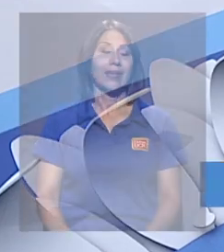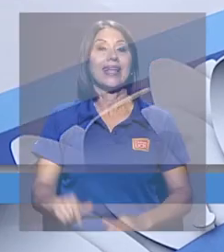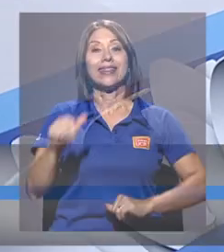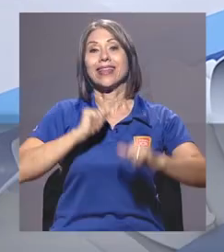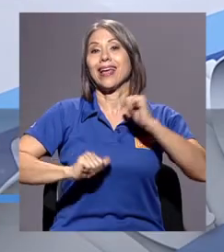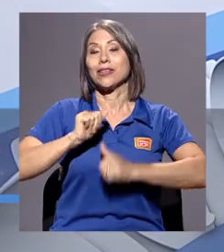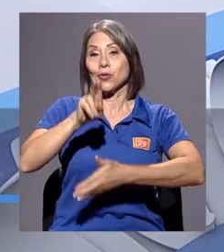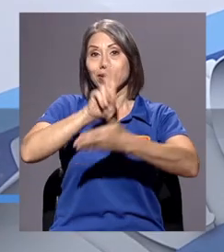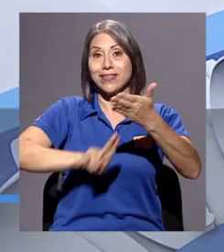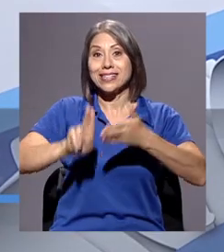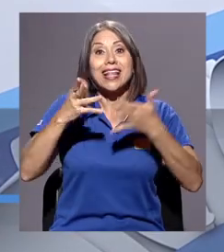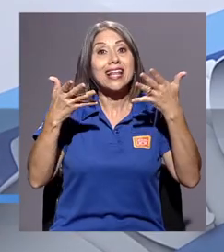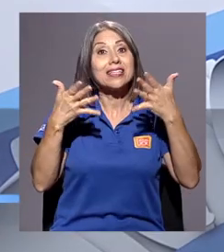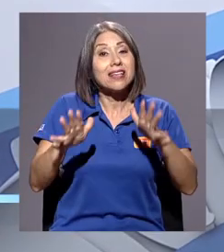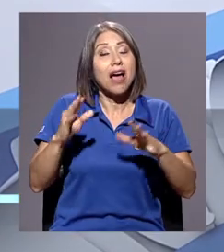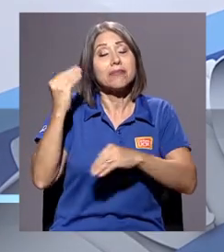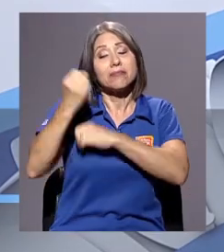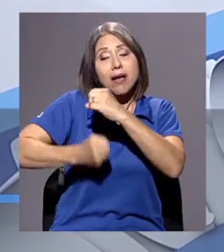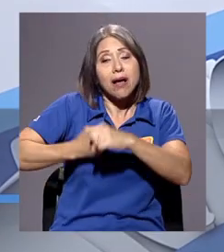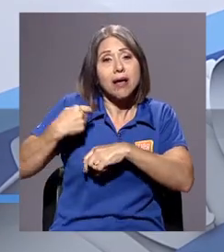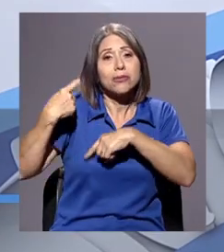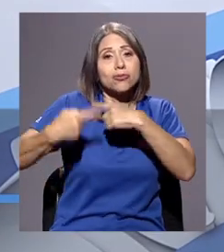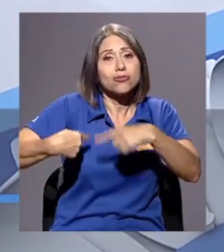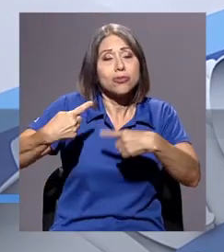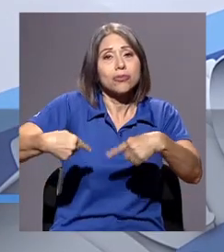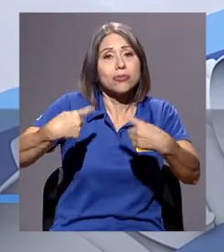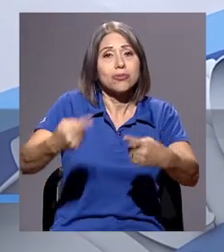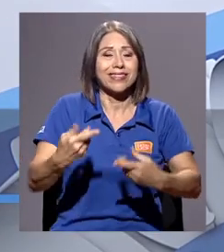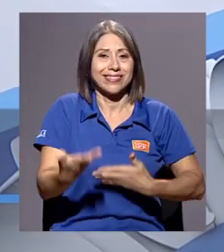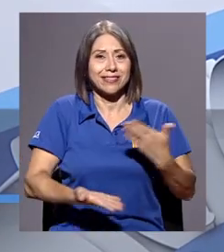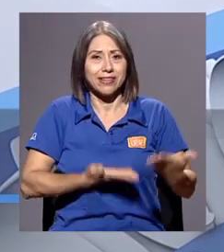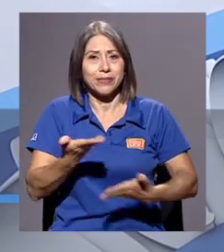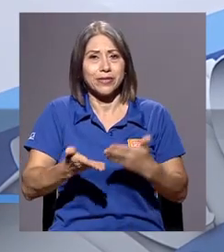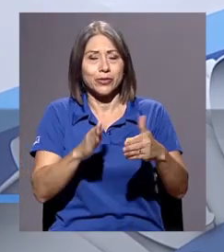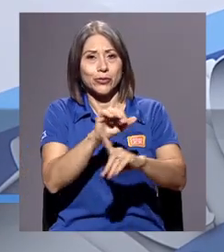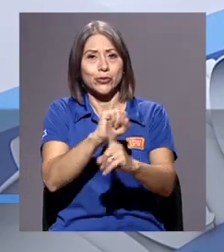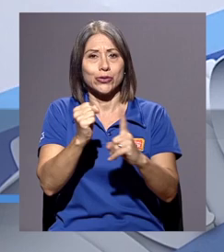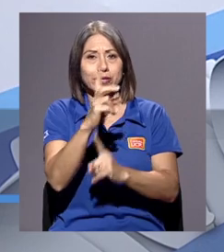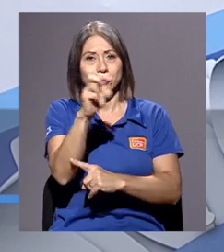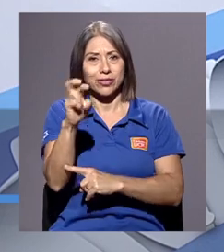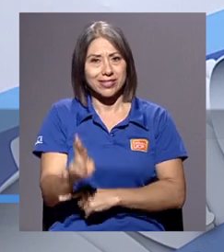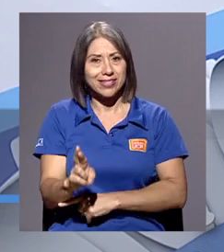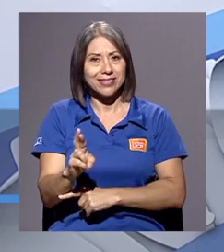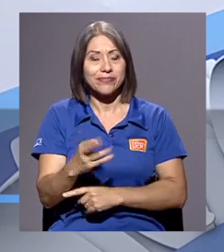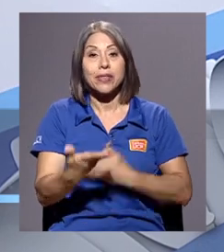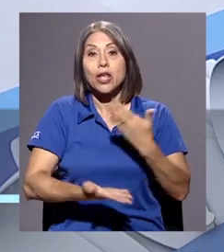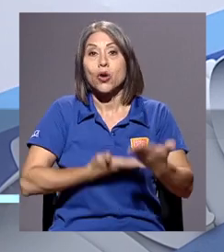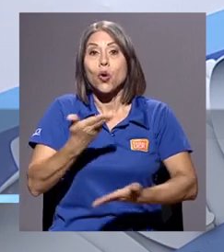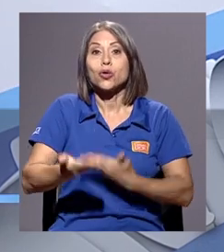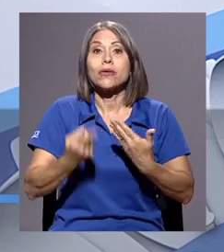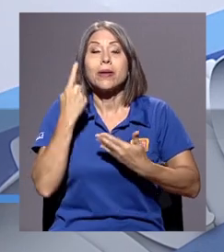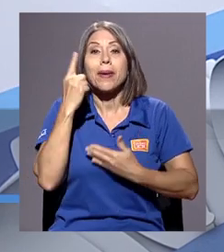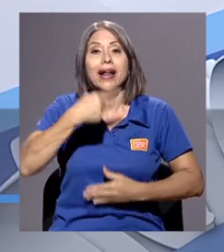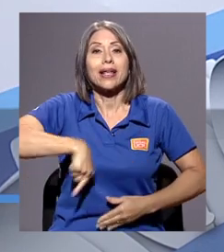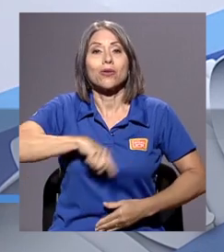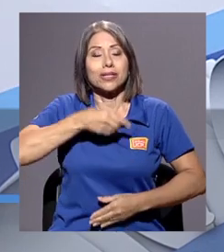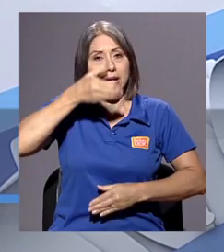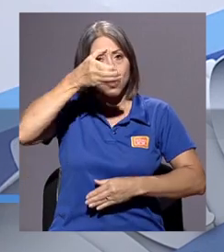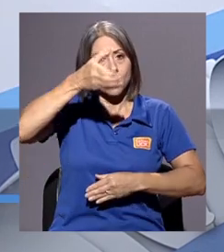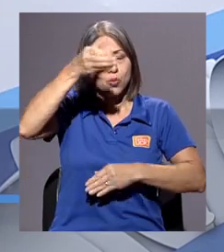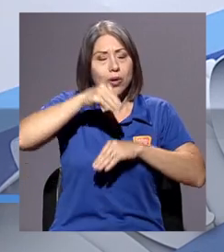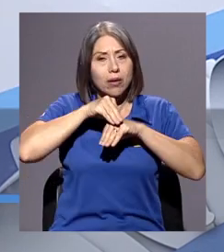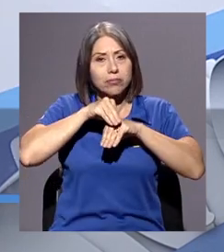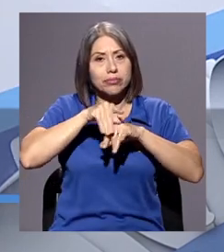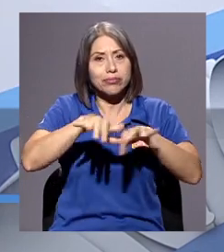El Teatro Universitario tiene ya varias décadas de estar al servicio de la sociedad costarricense y de contribuir a que se expanda nuestra